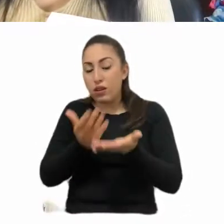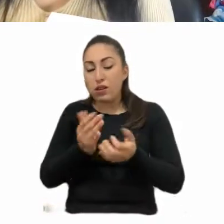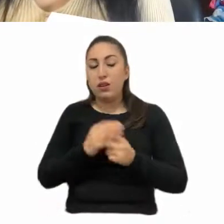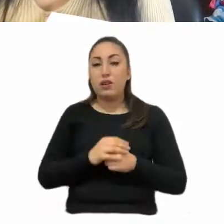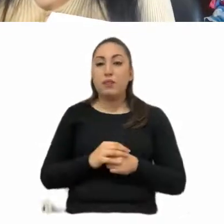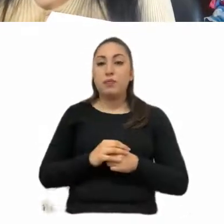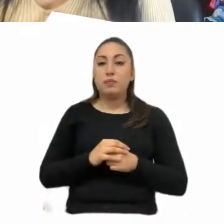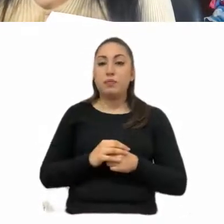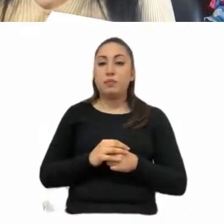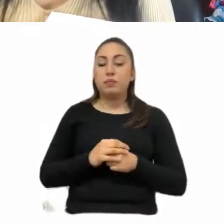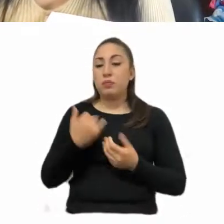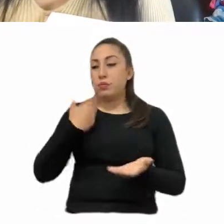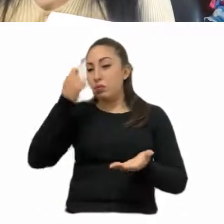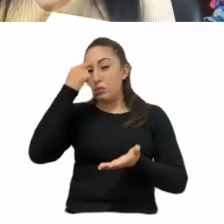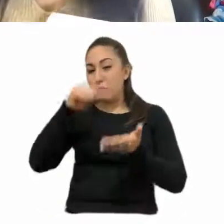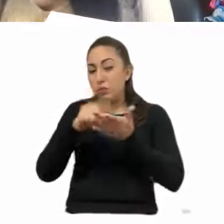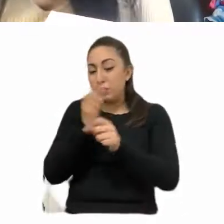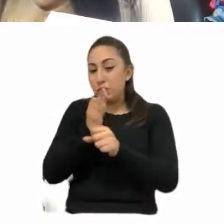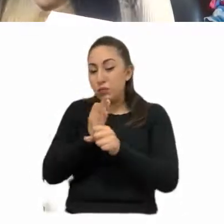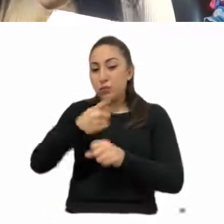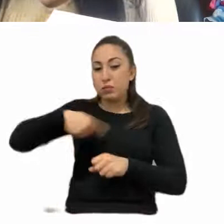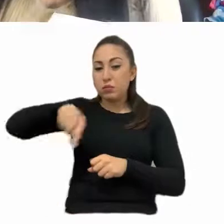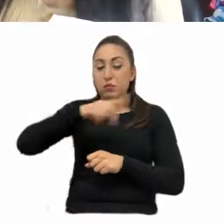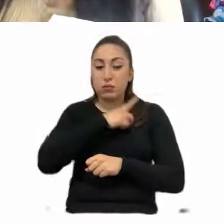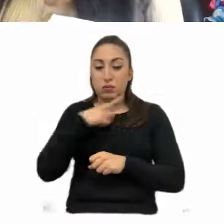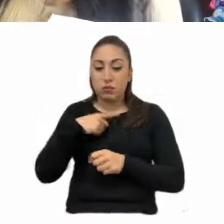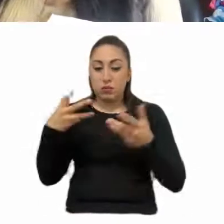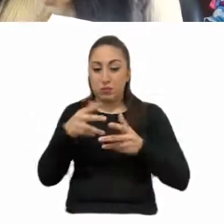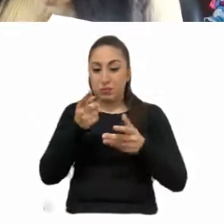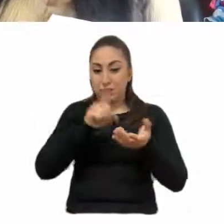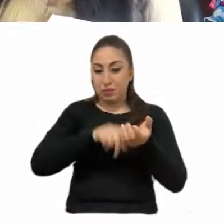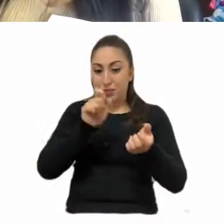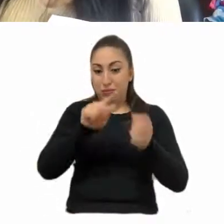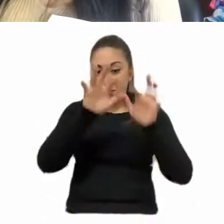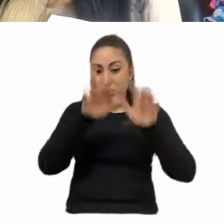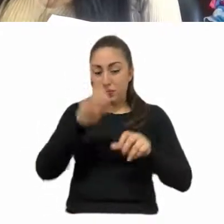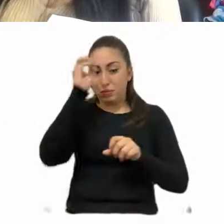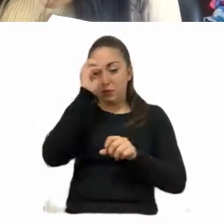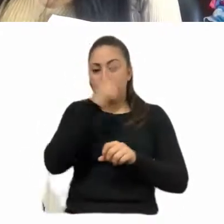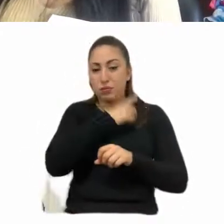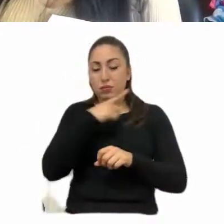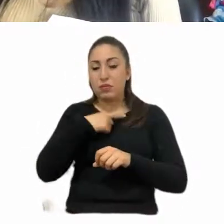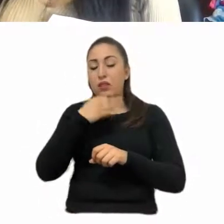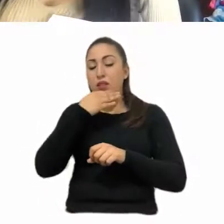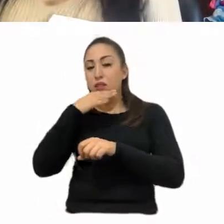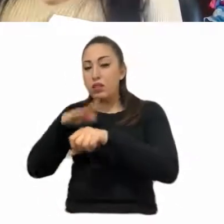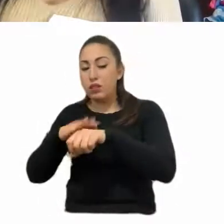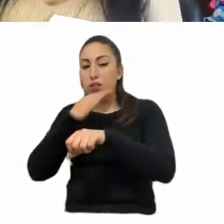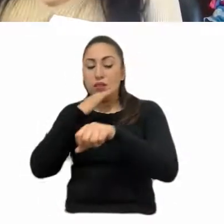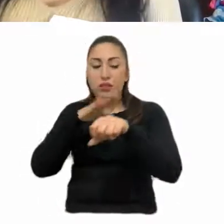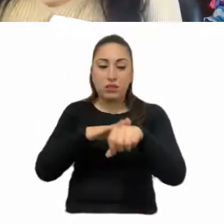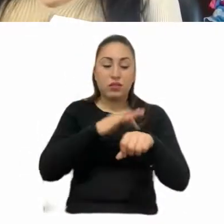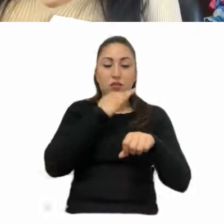lo que tenemos que hacer es que, en esta opinión, recomendarle precisamente a las, a las